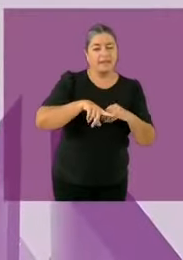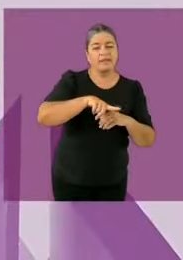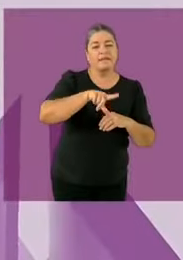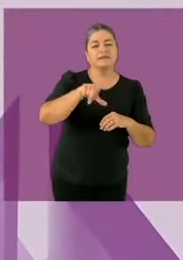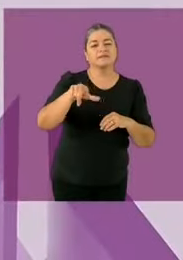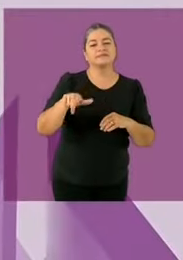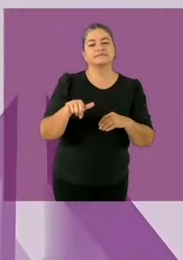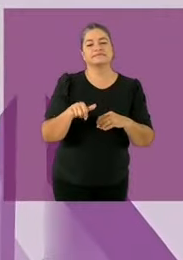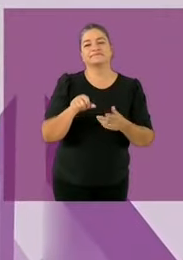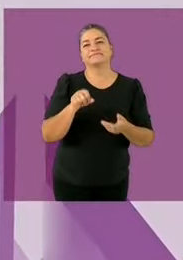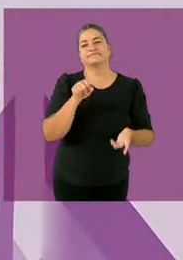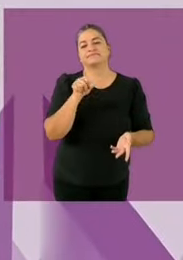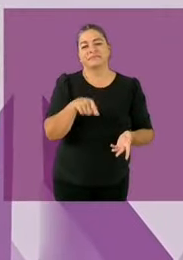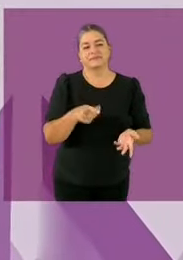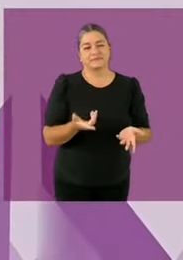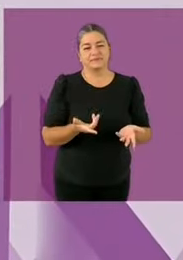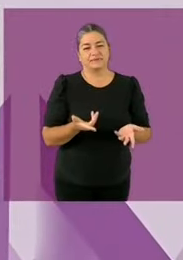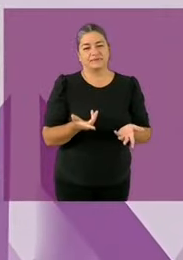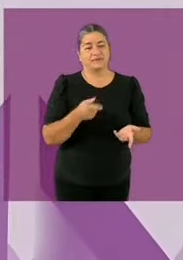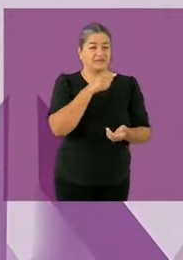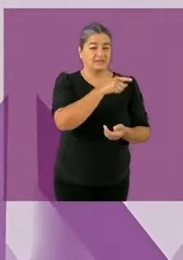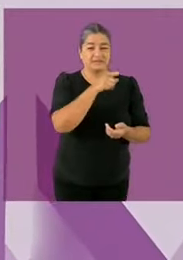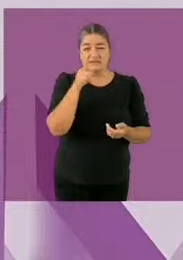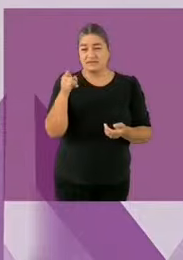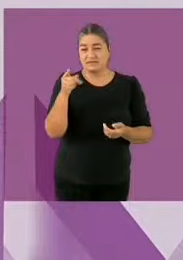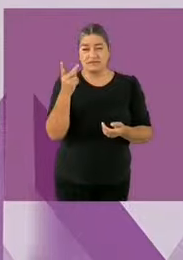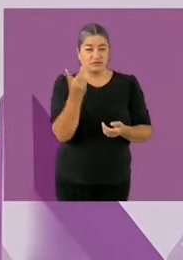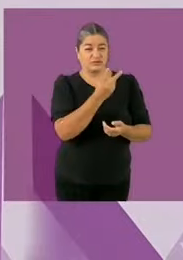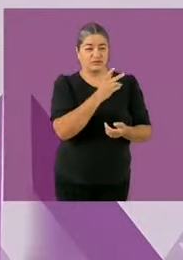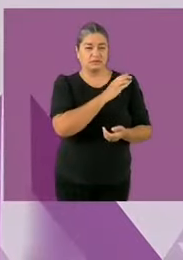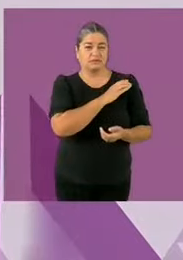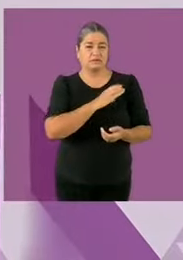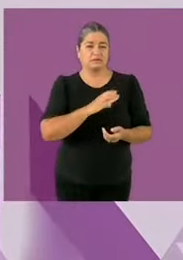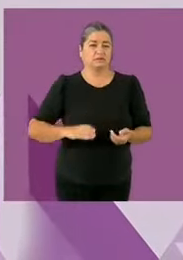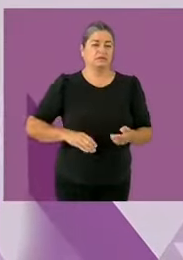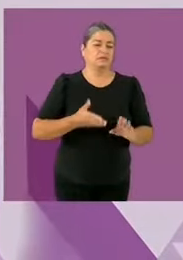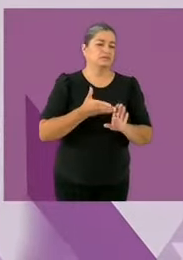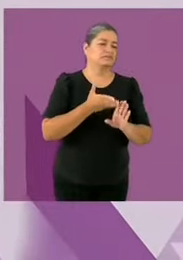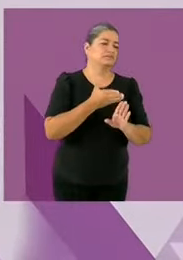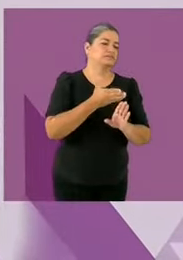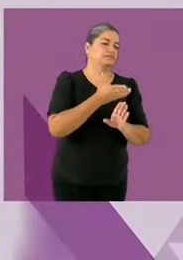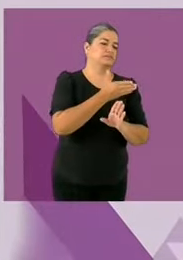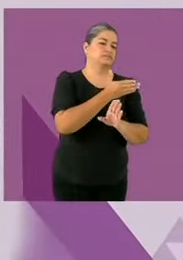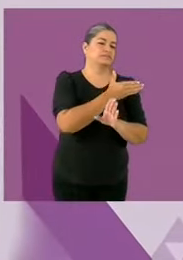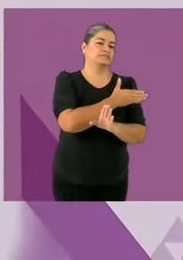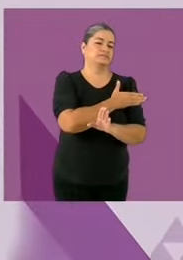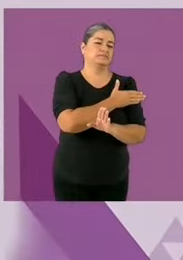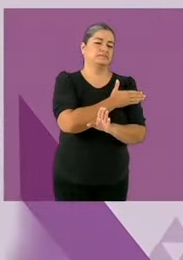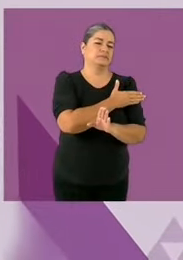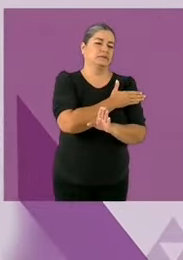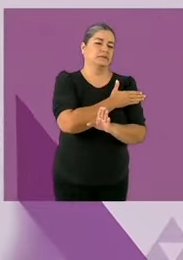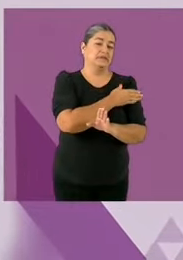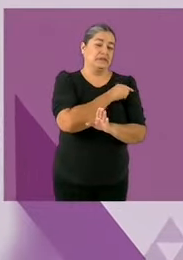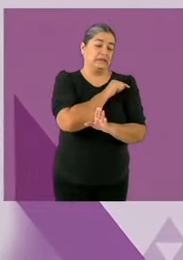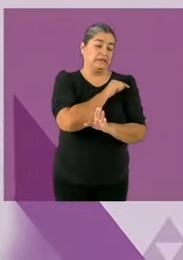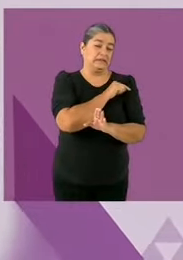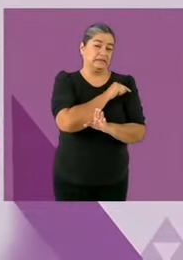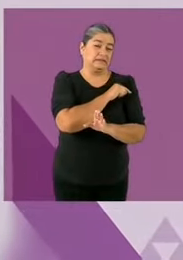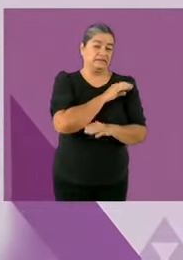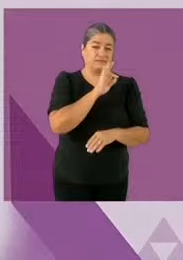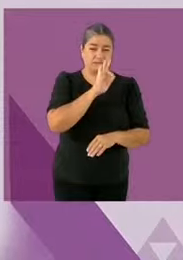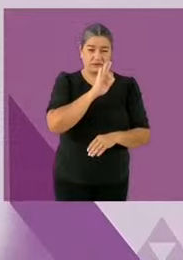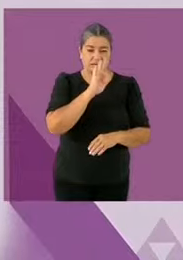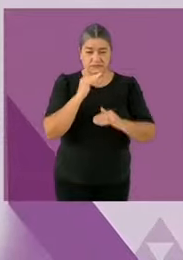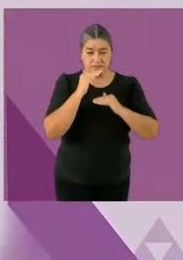antes de que fueran legalmente permitido, imagínense cómo es que van a cumplir con la ley. La corrupción se tiene que